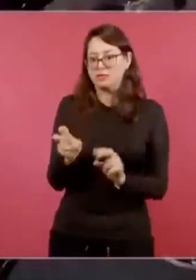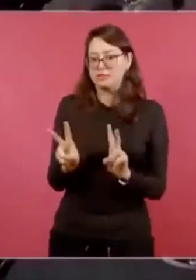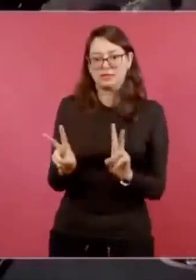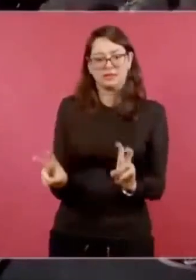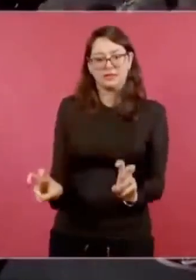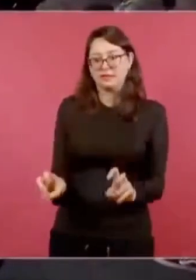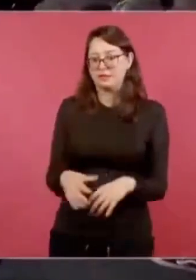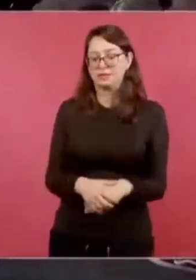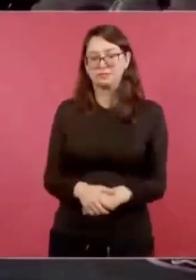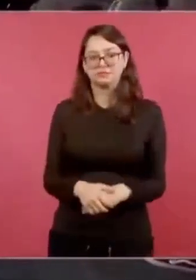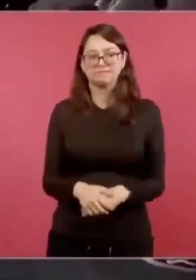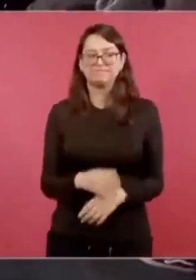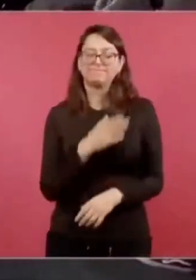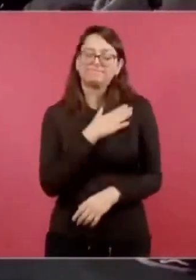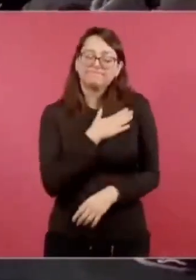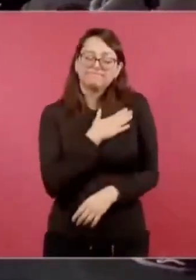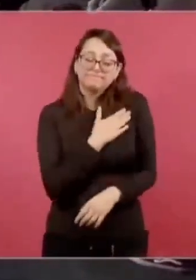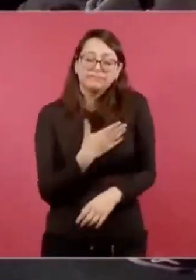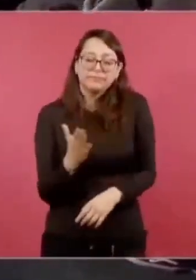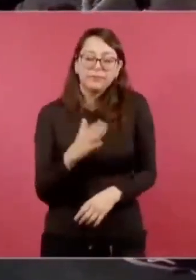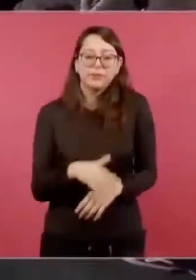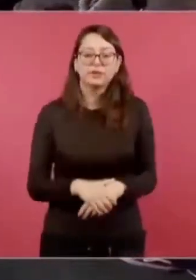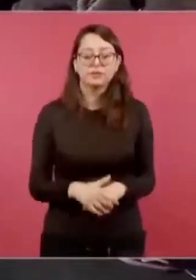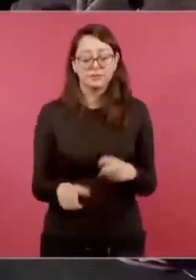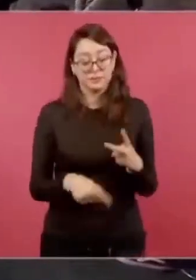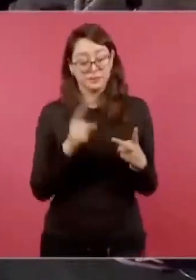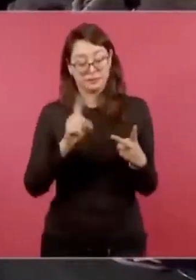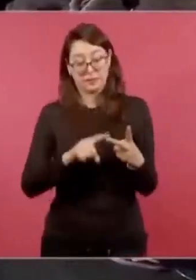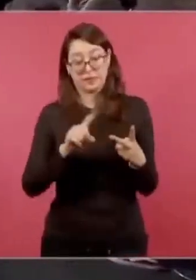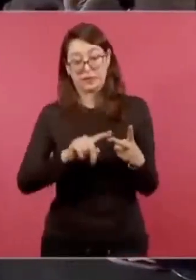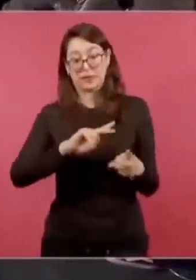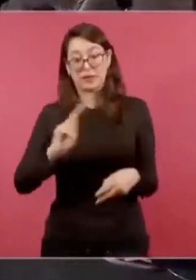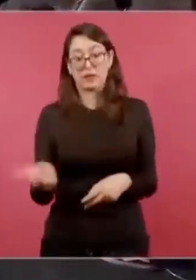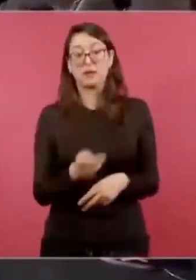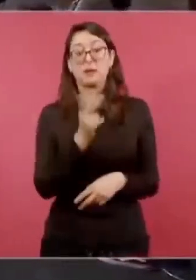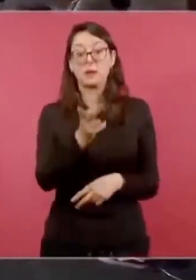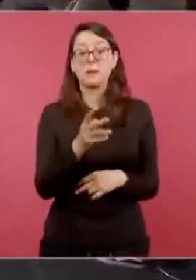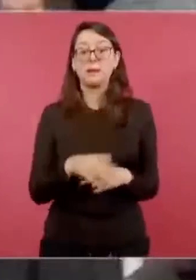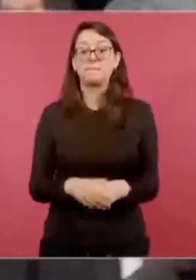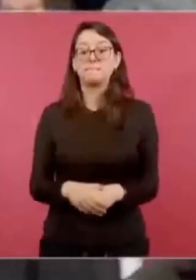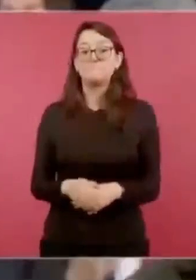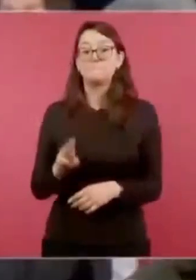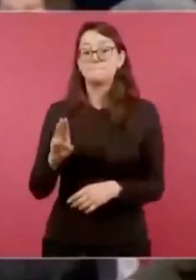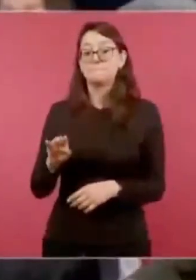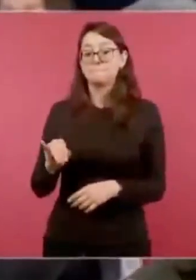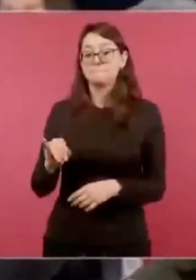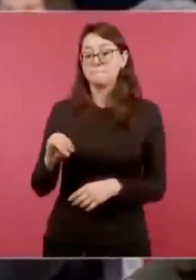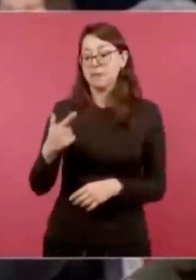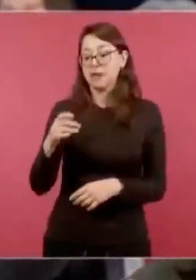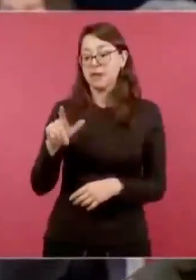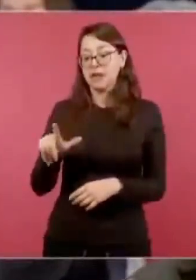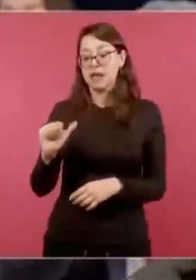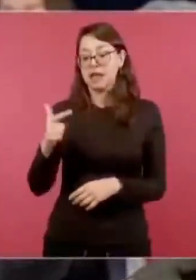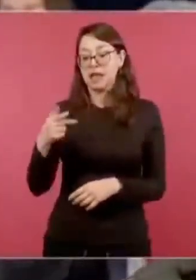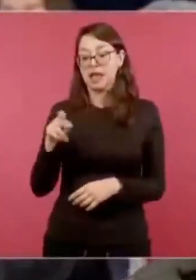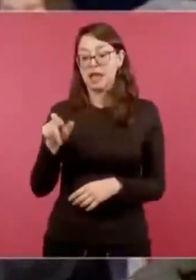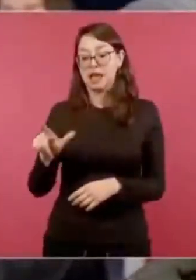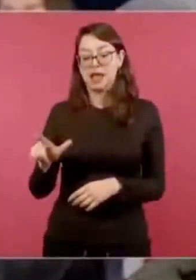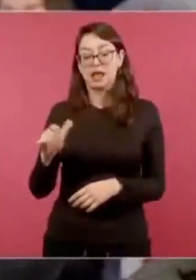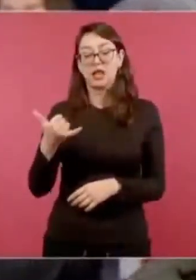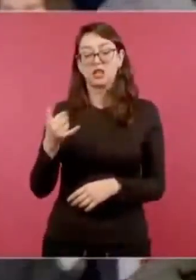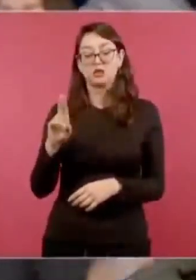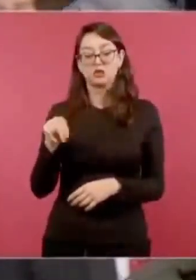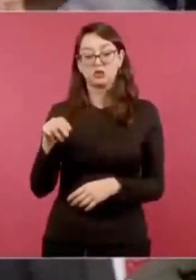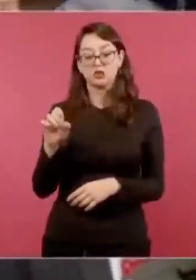Señor presidente, se menciona que Miguel Ángel Yúnez Linares no puede ingresar a Estados Unidos porque es investigado por las